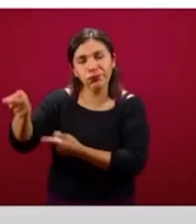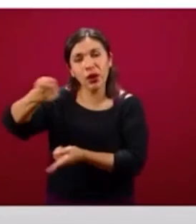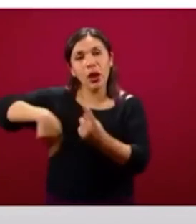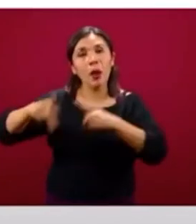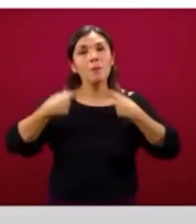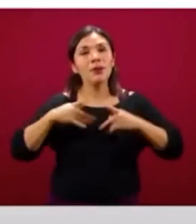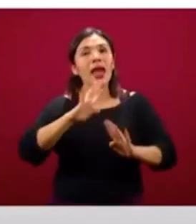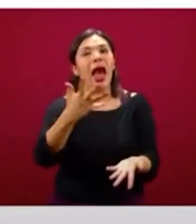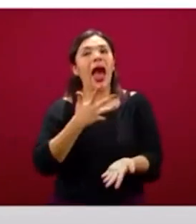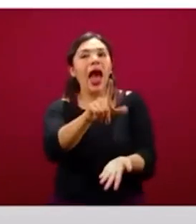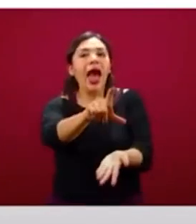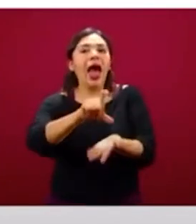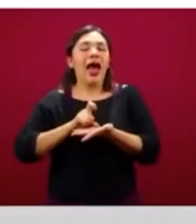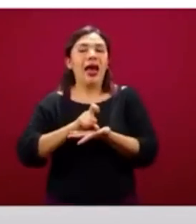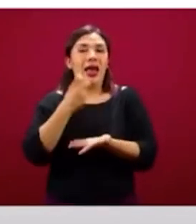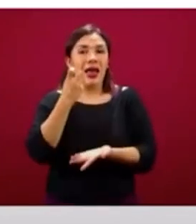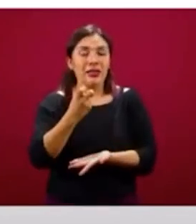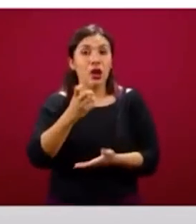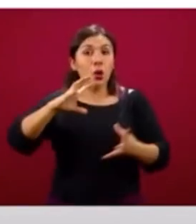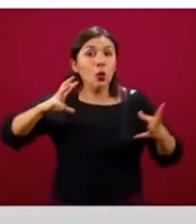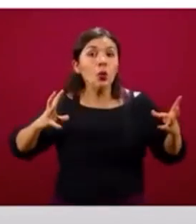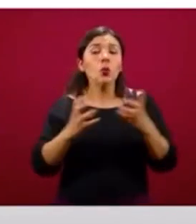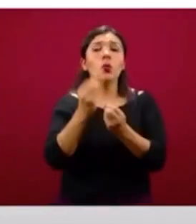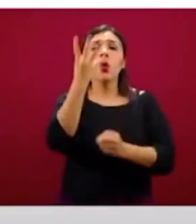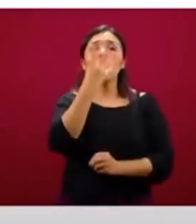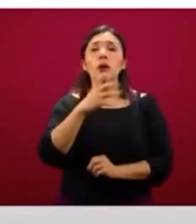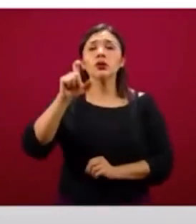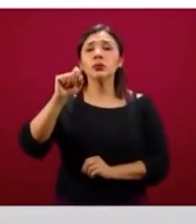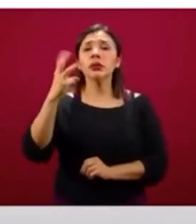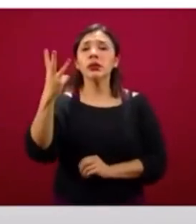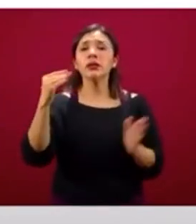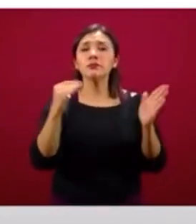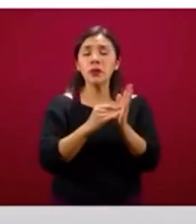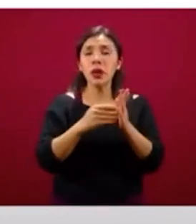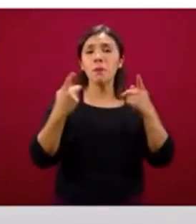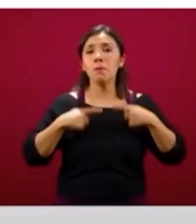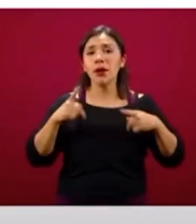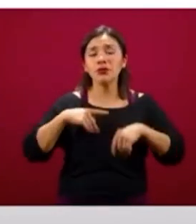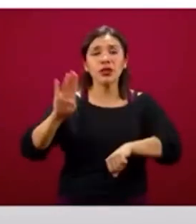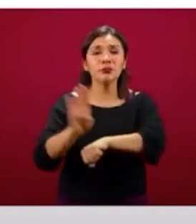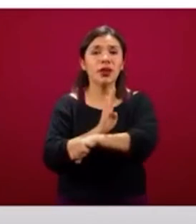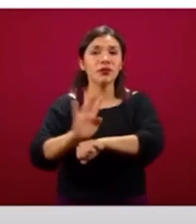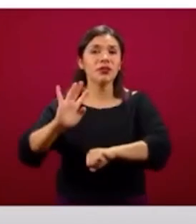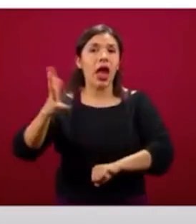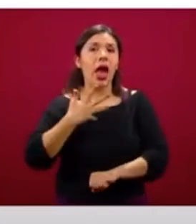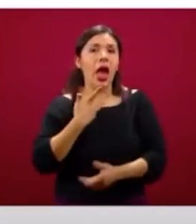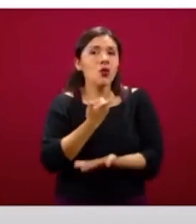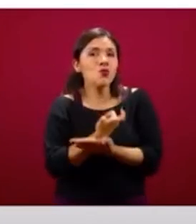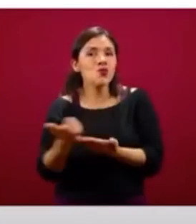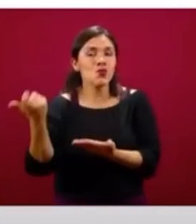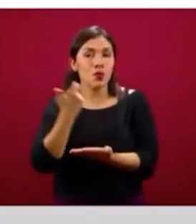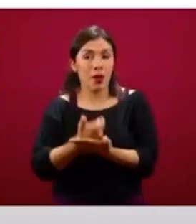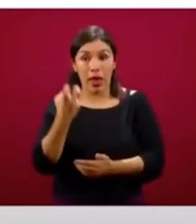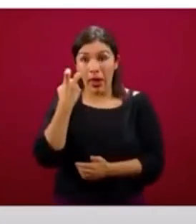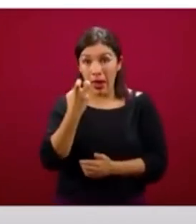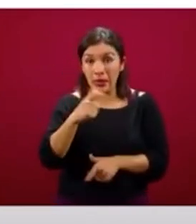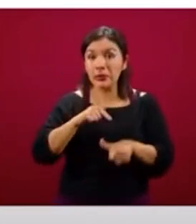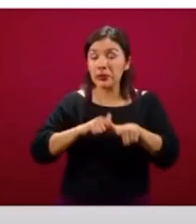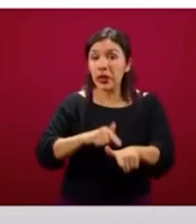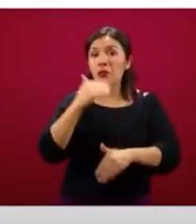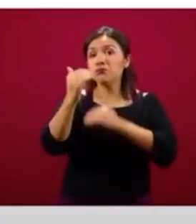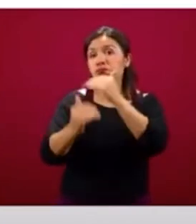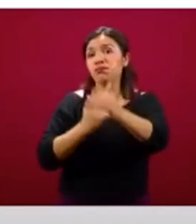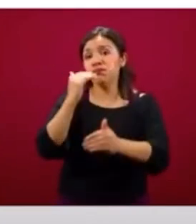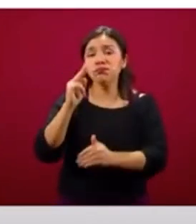beneficiarios y con un total de beneficiarios de 423 mil beneficiarios. Este ritmo lo vamos a ir